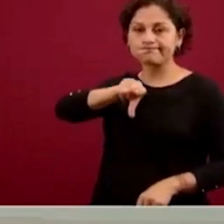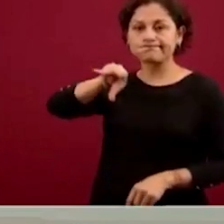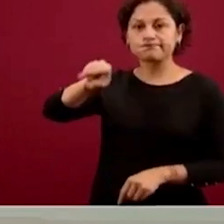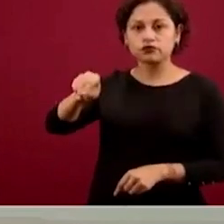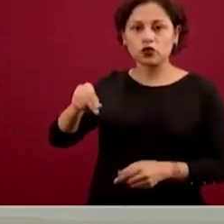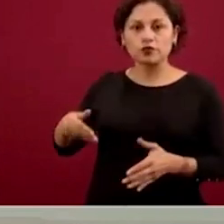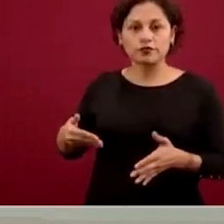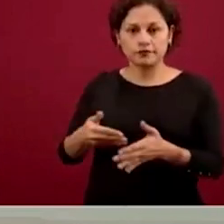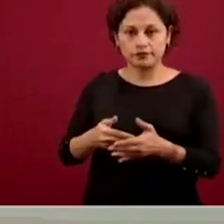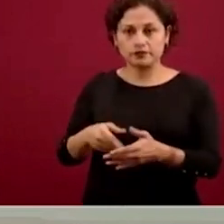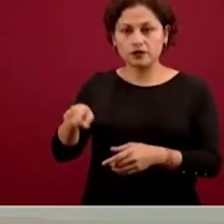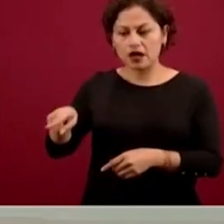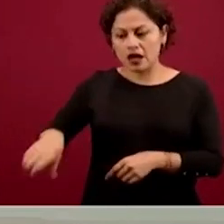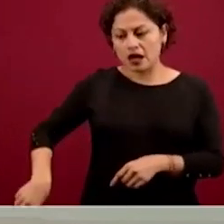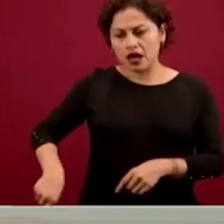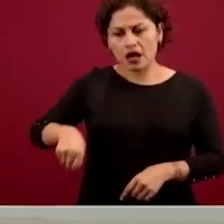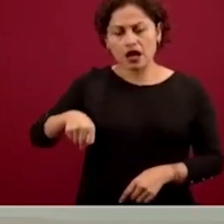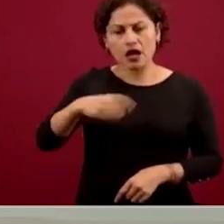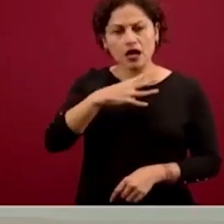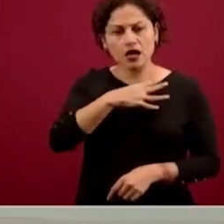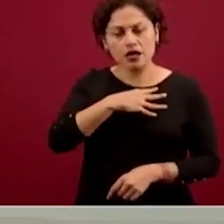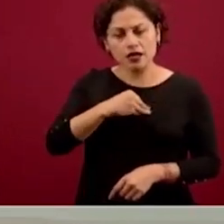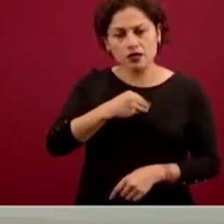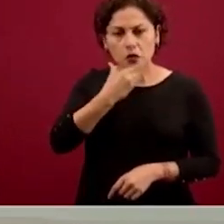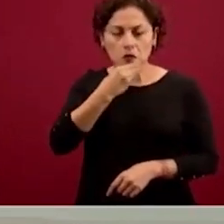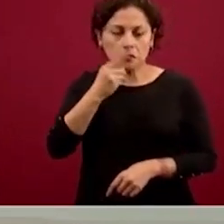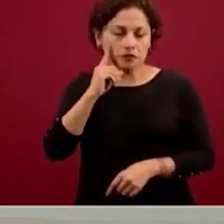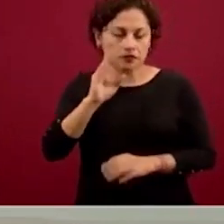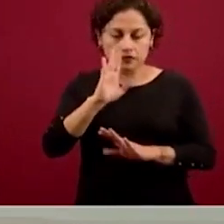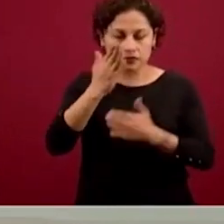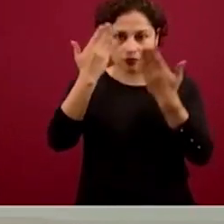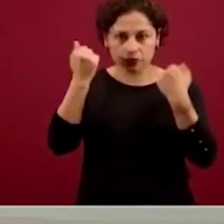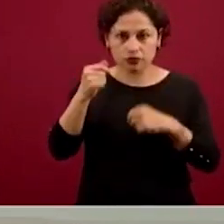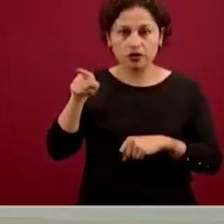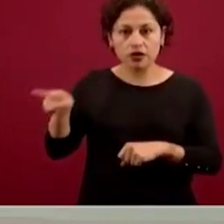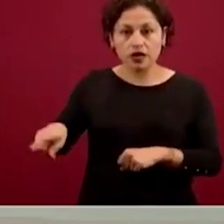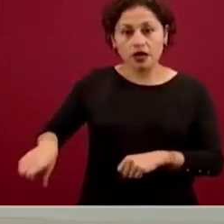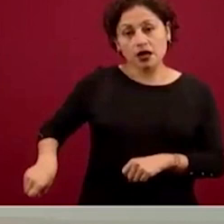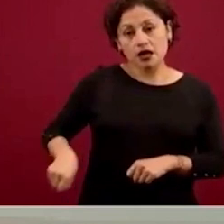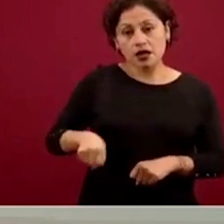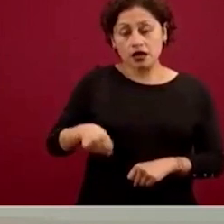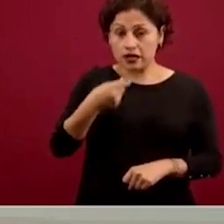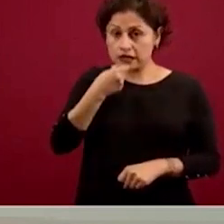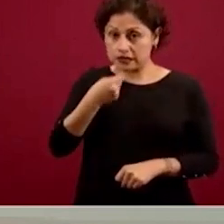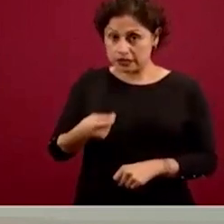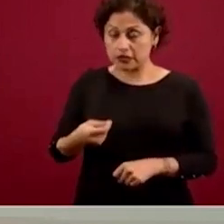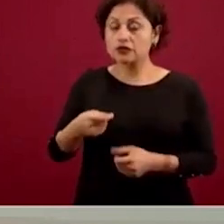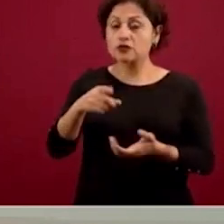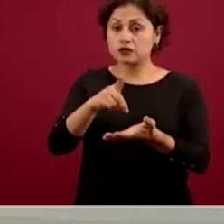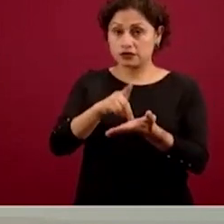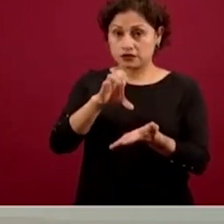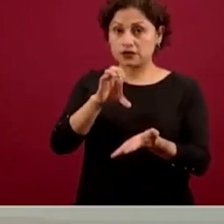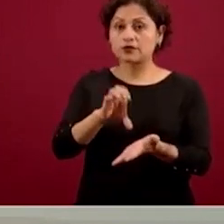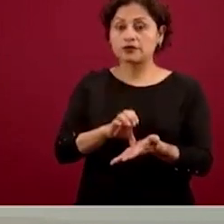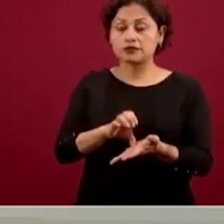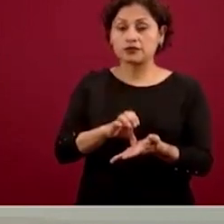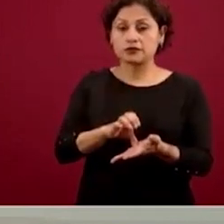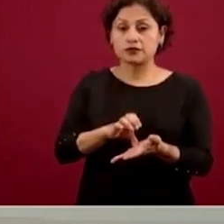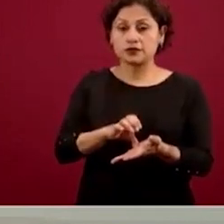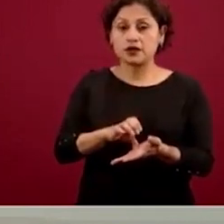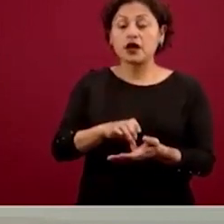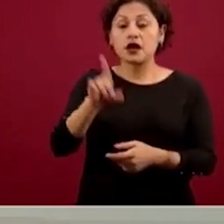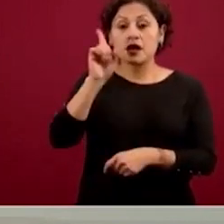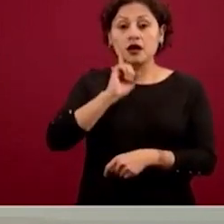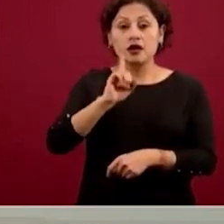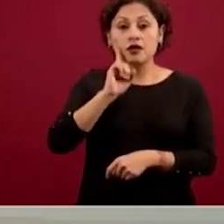disculpen si no lo recuerdo, que vive con una discapacidad. Esta persona, esta mujer no podía dejar a su